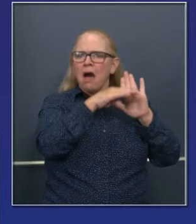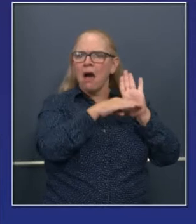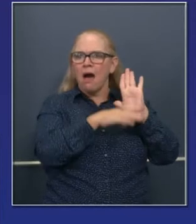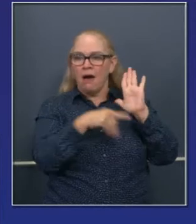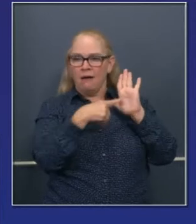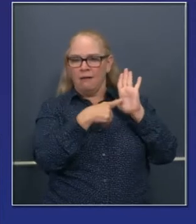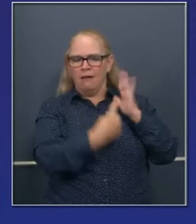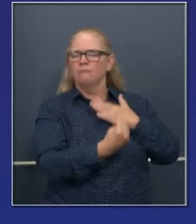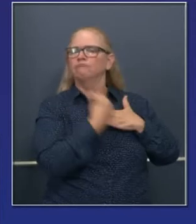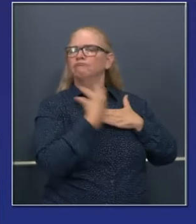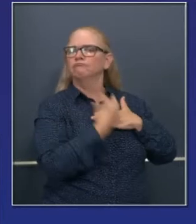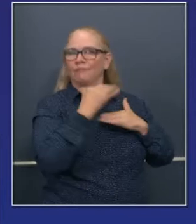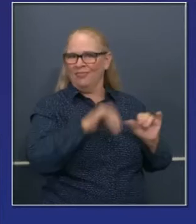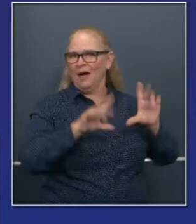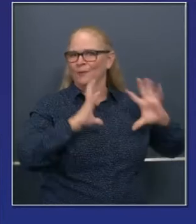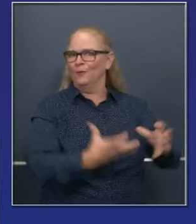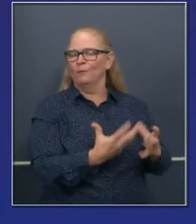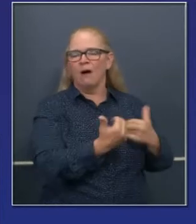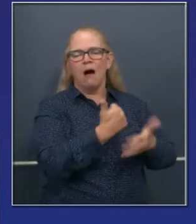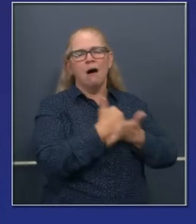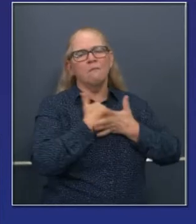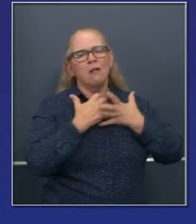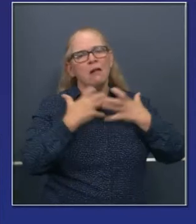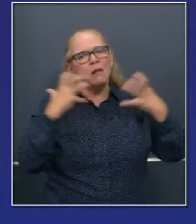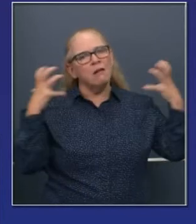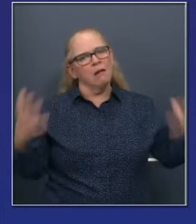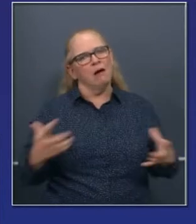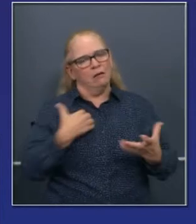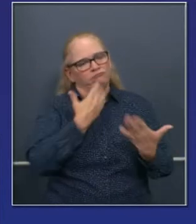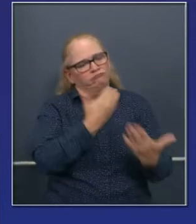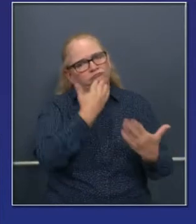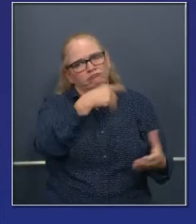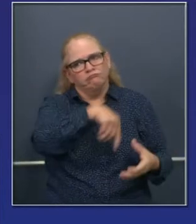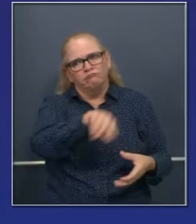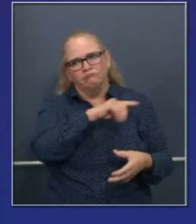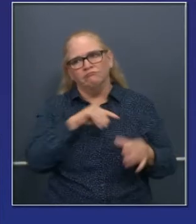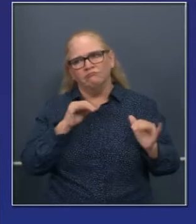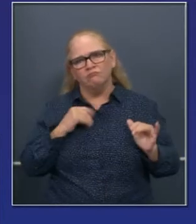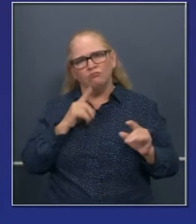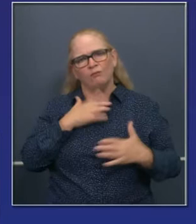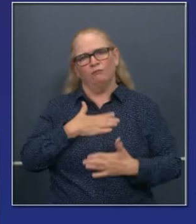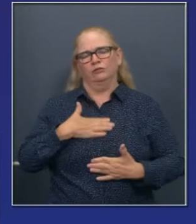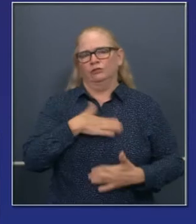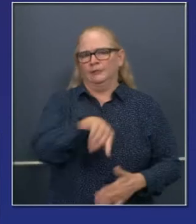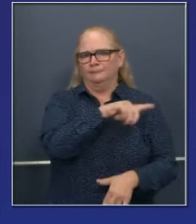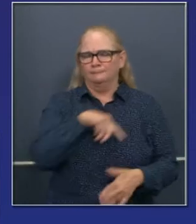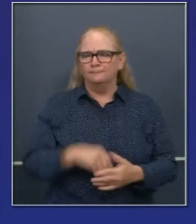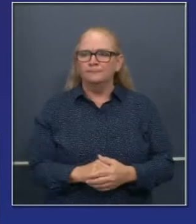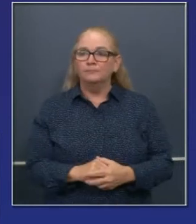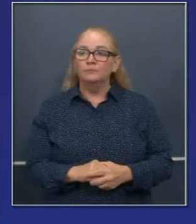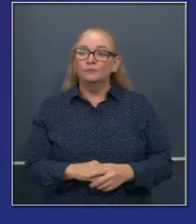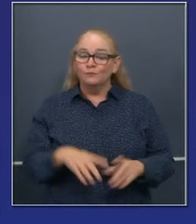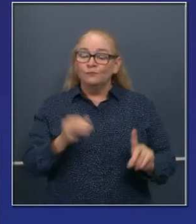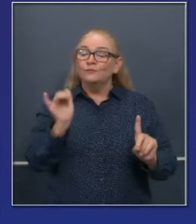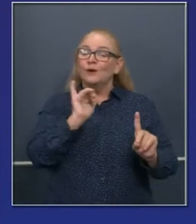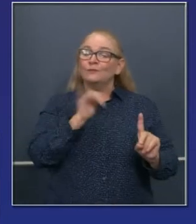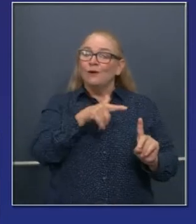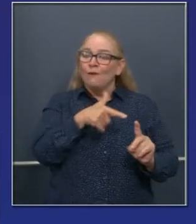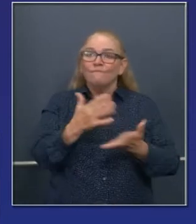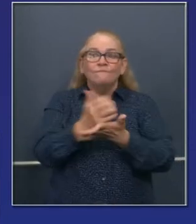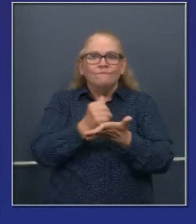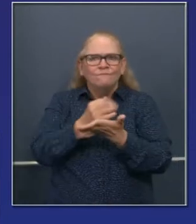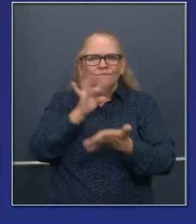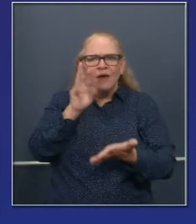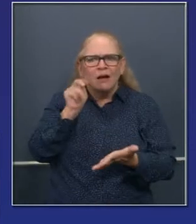más segura. Ellos han sido instrumentales en estos esfuerzos y también han sido instrumentales en ayudarnos a recabar millones de